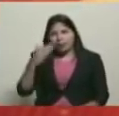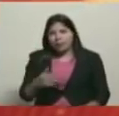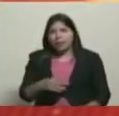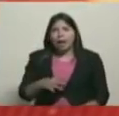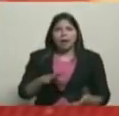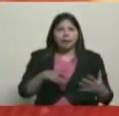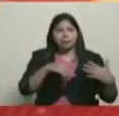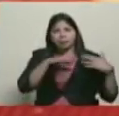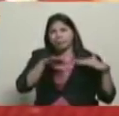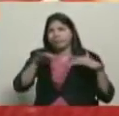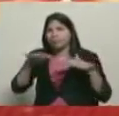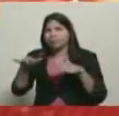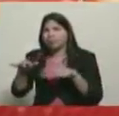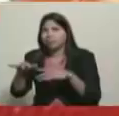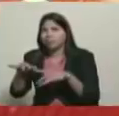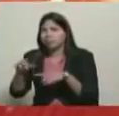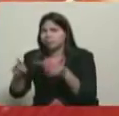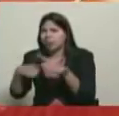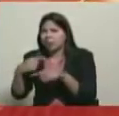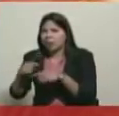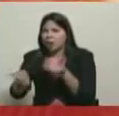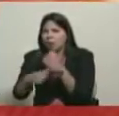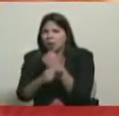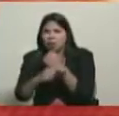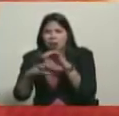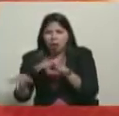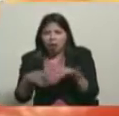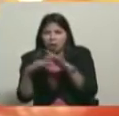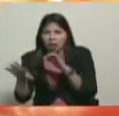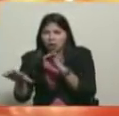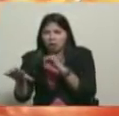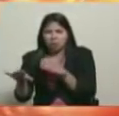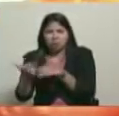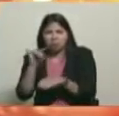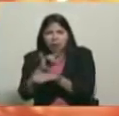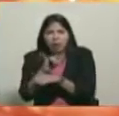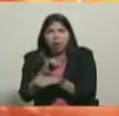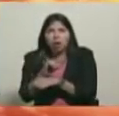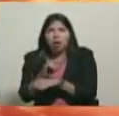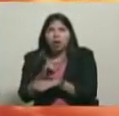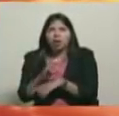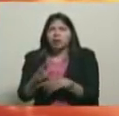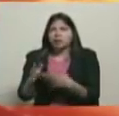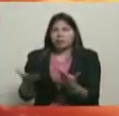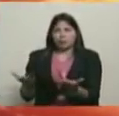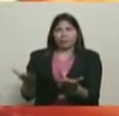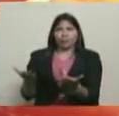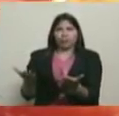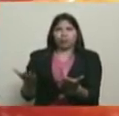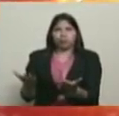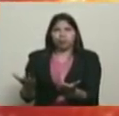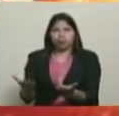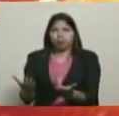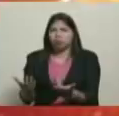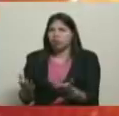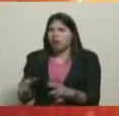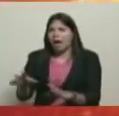regresado. Los que tengan, los que tengan allí. Y seguramente están escuchando porque ellos escuchan.